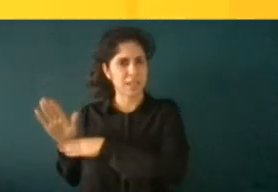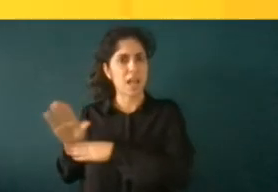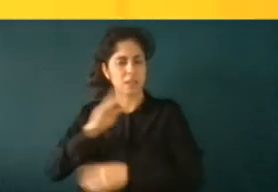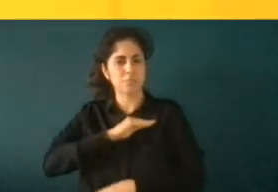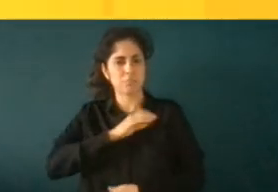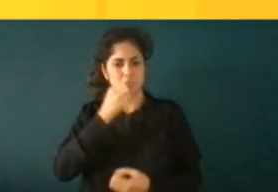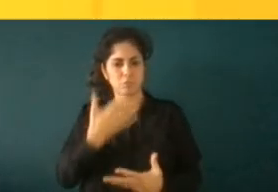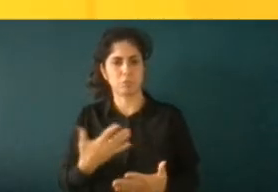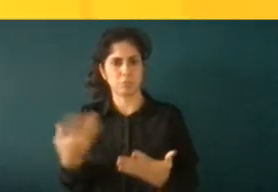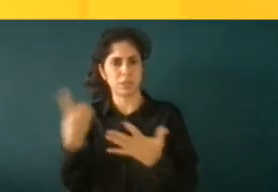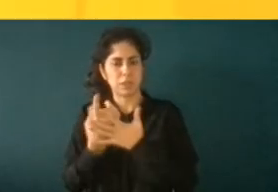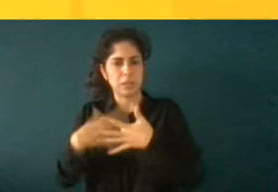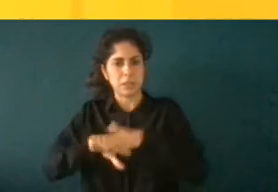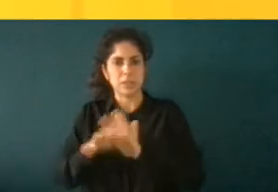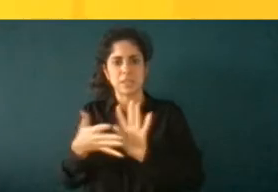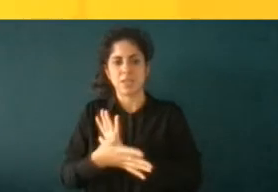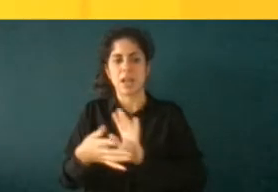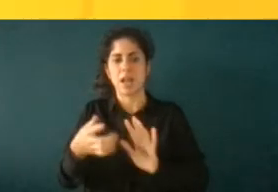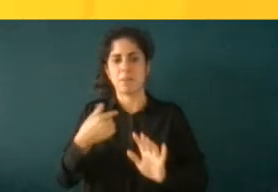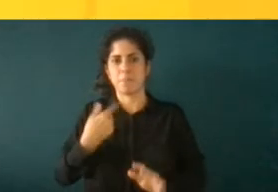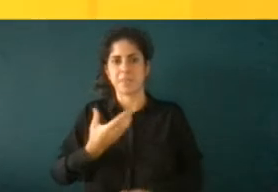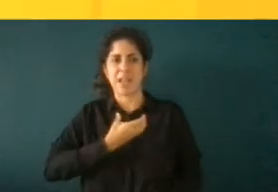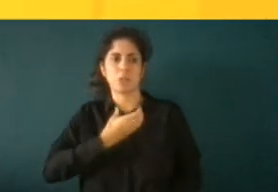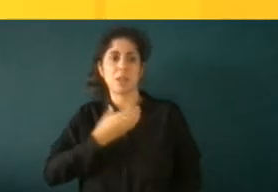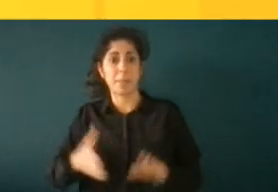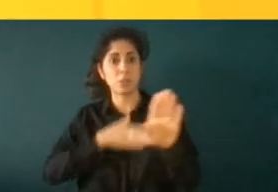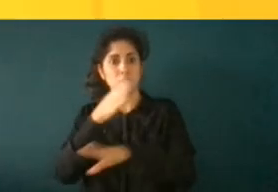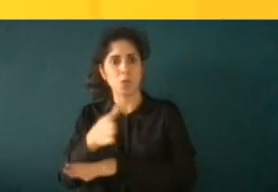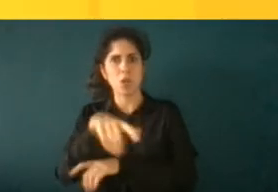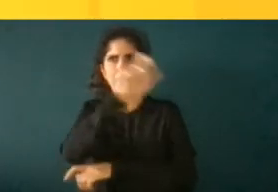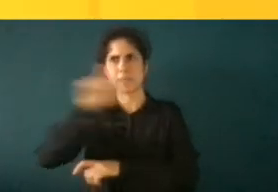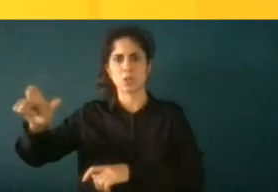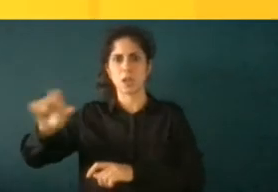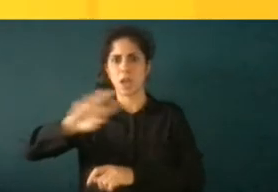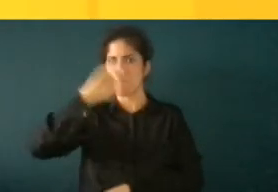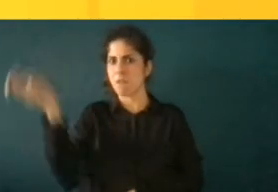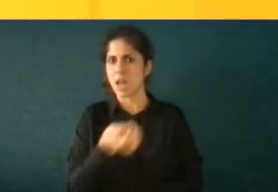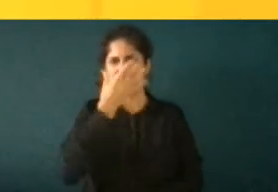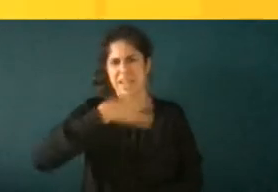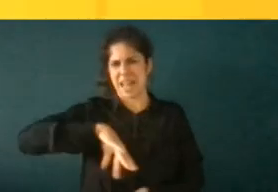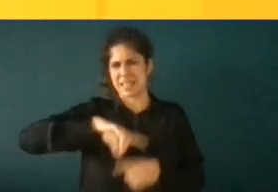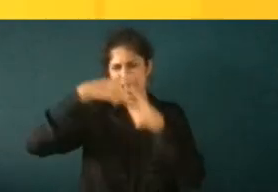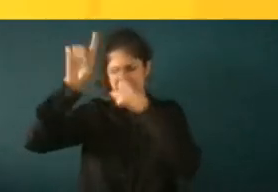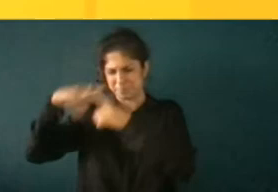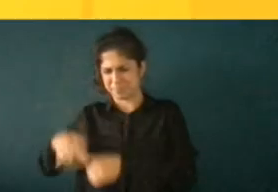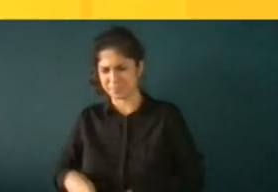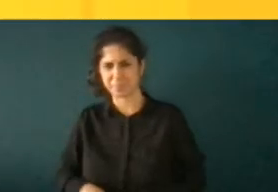ayuntamiento y no solamente una persona me han atendido varias personas negras árabes pakistaníes y me